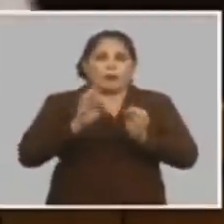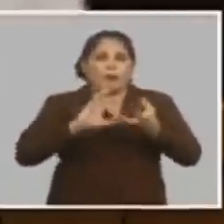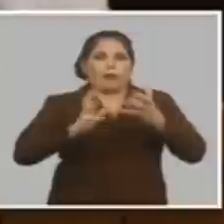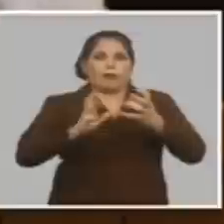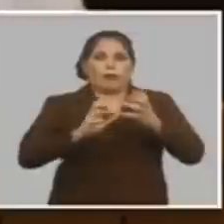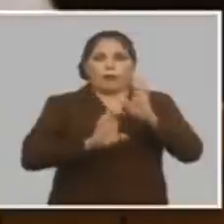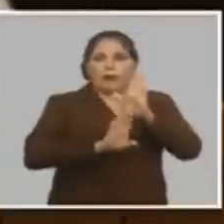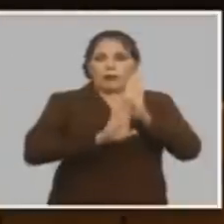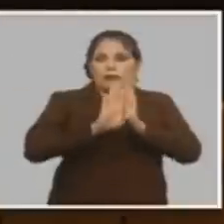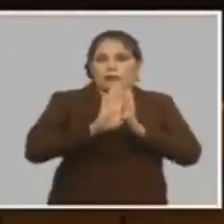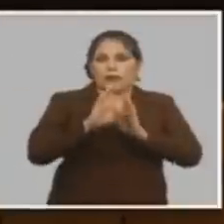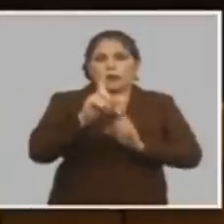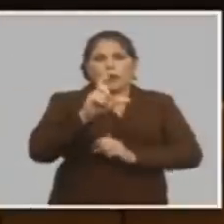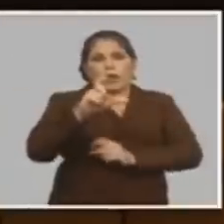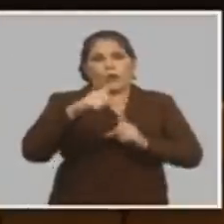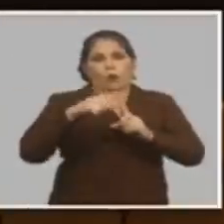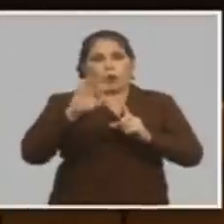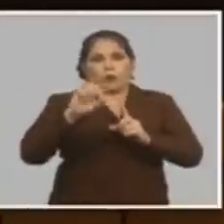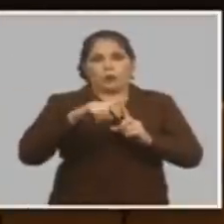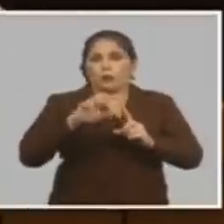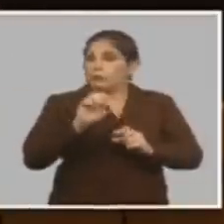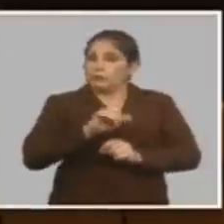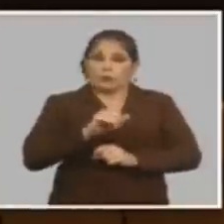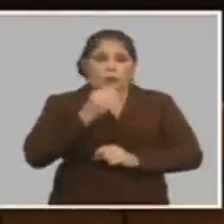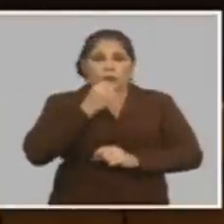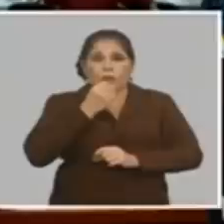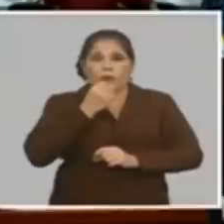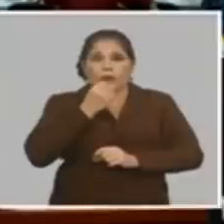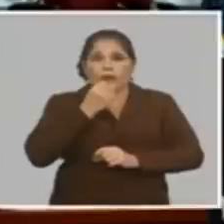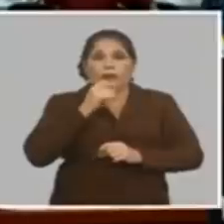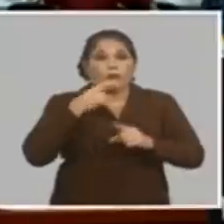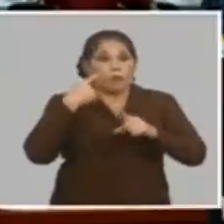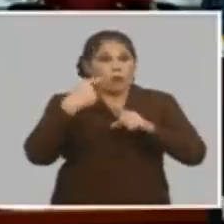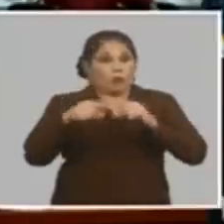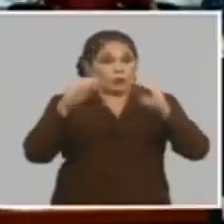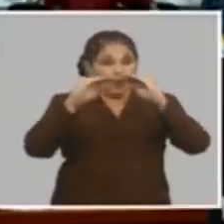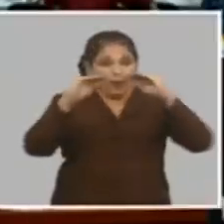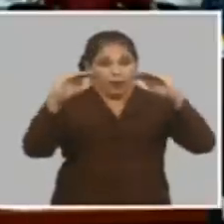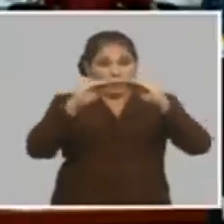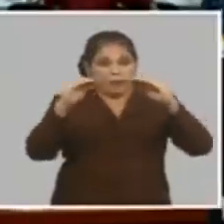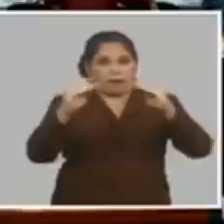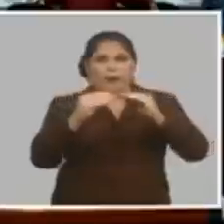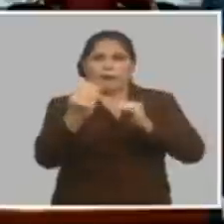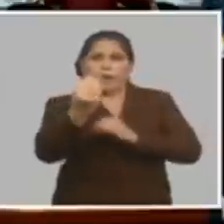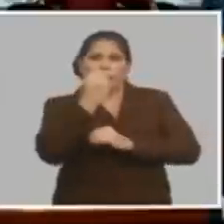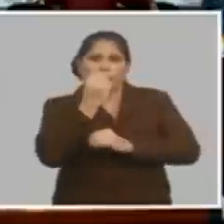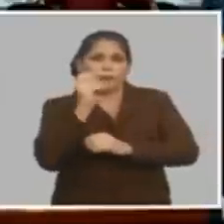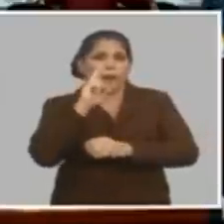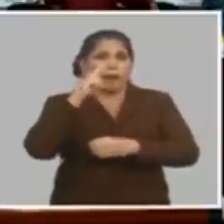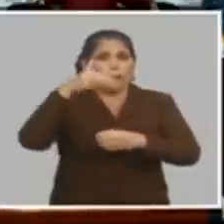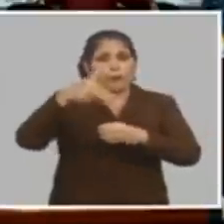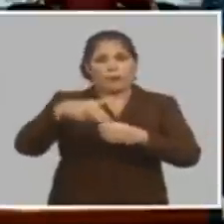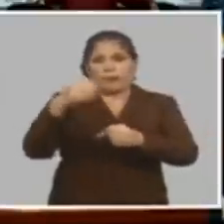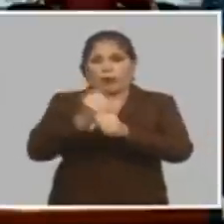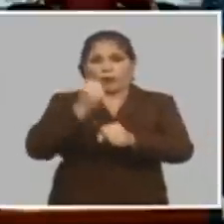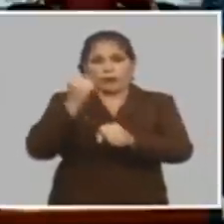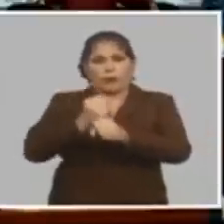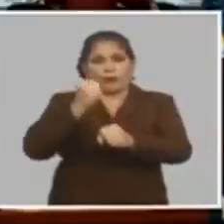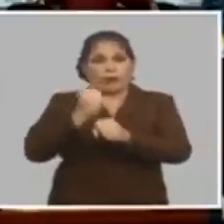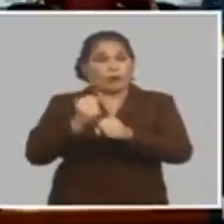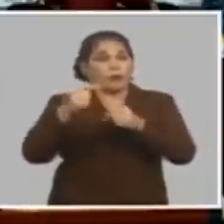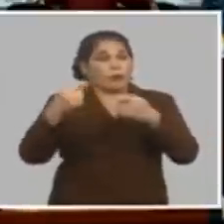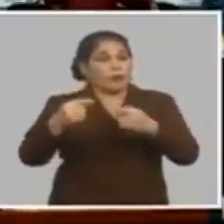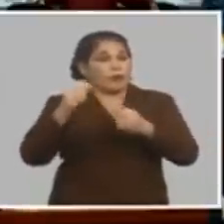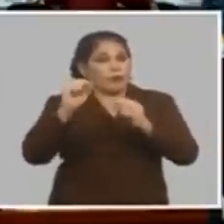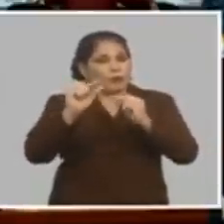crecimiento de los costos y entonces las partidas de arriba que son insumos combustibles fuerzas de trabajo ustedes